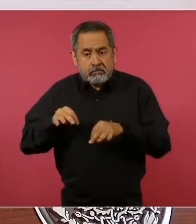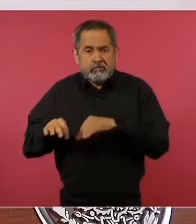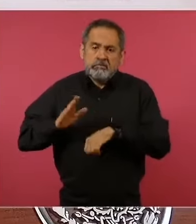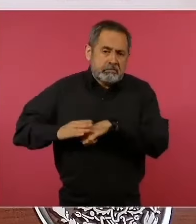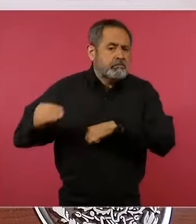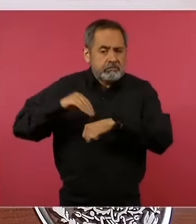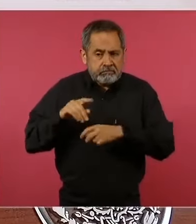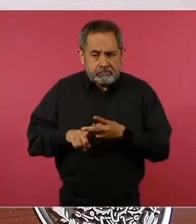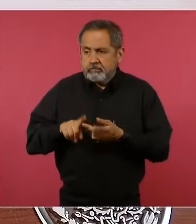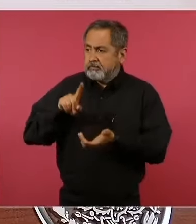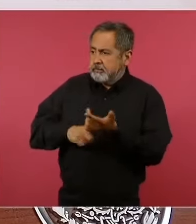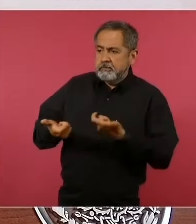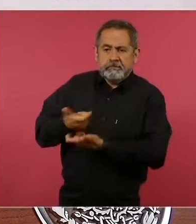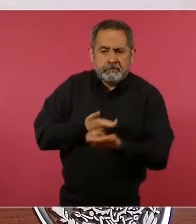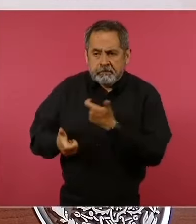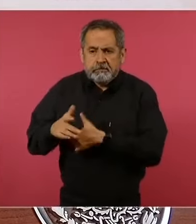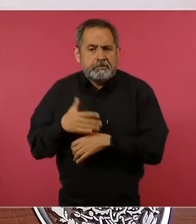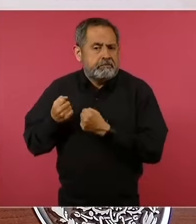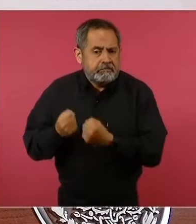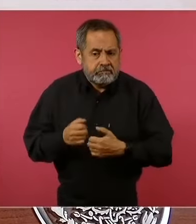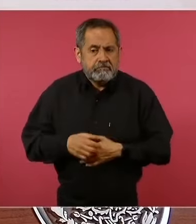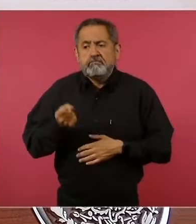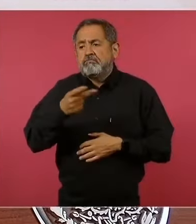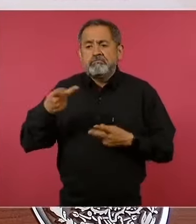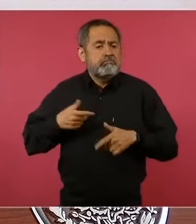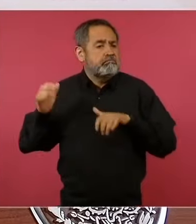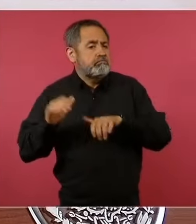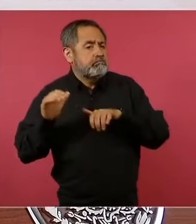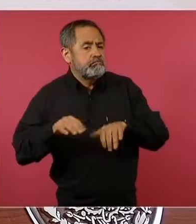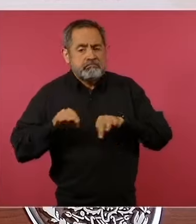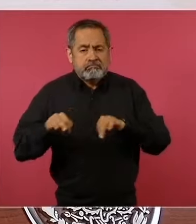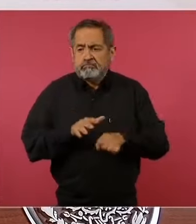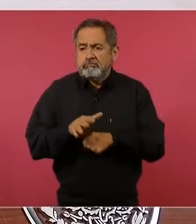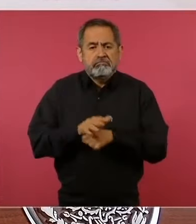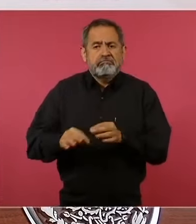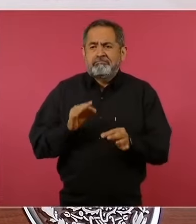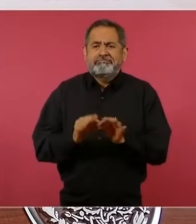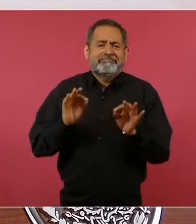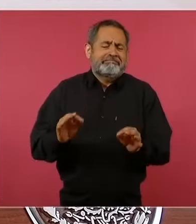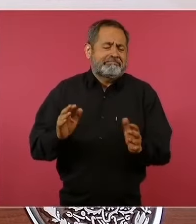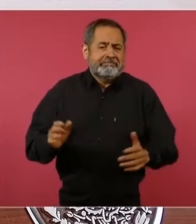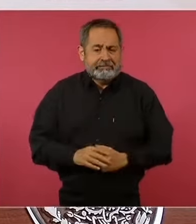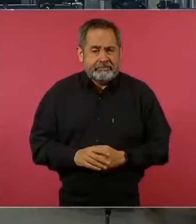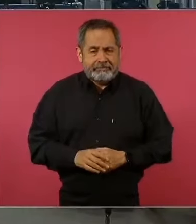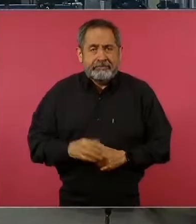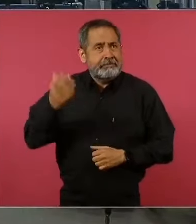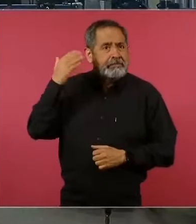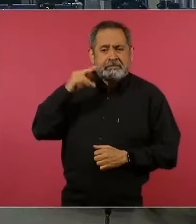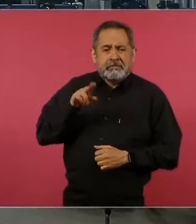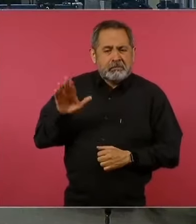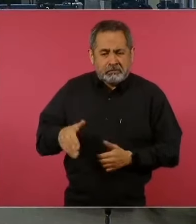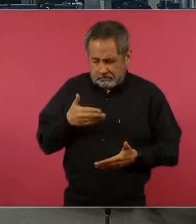fortalecimiento del mercado interno, empleo casi pleno, como nunca.